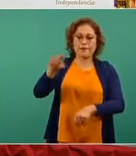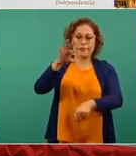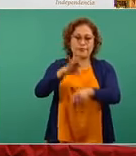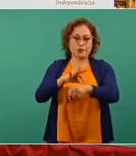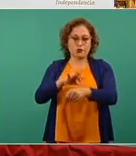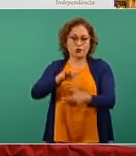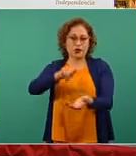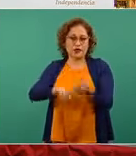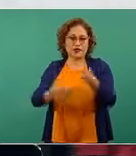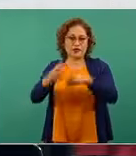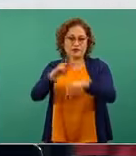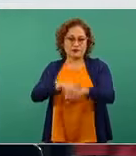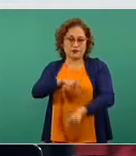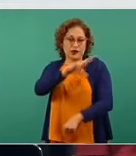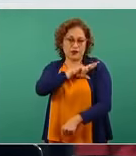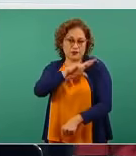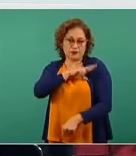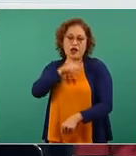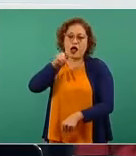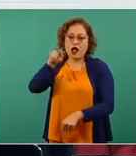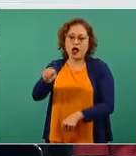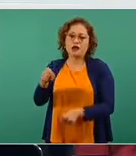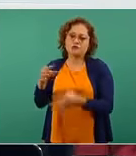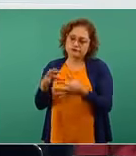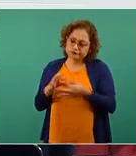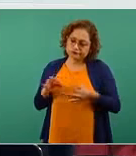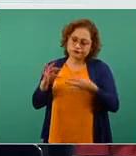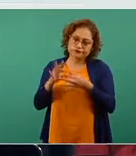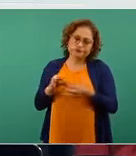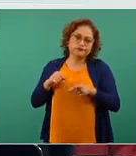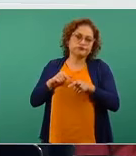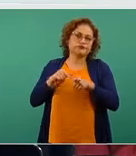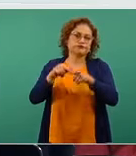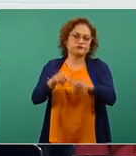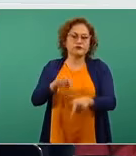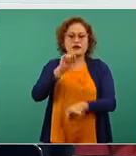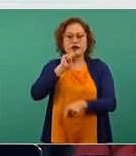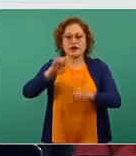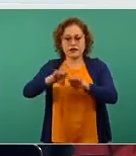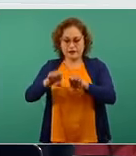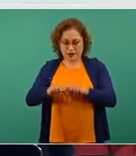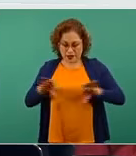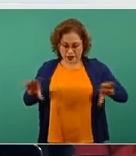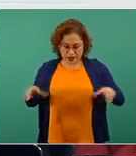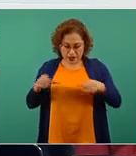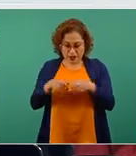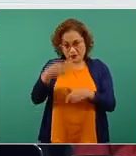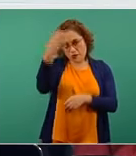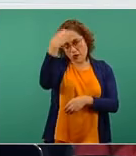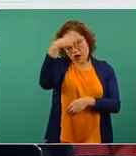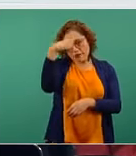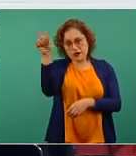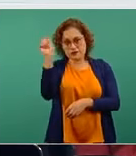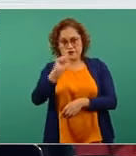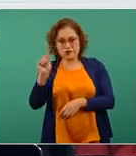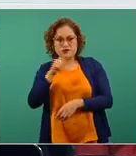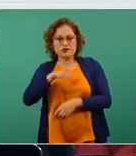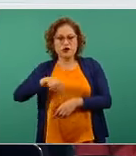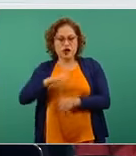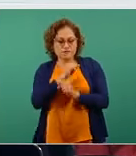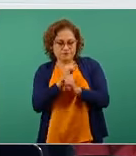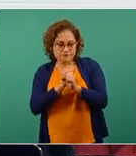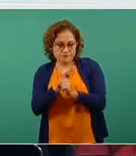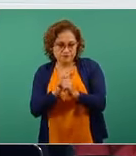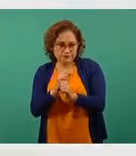hematólogo y lo que en su momento tendremos del Comité Médico-Científico de Dictaminación. Regresando al resumen de los ESABIS,